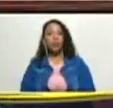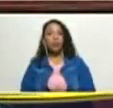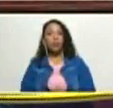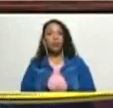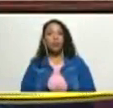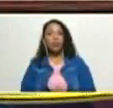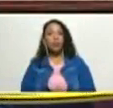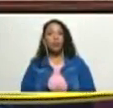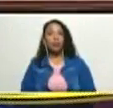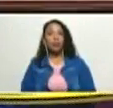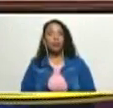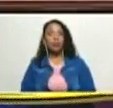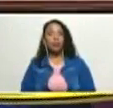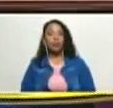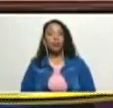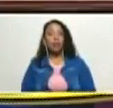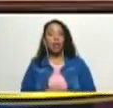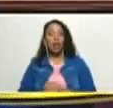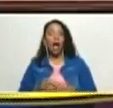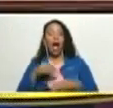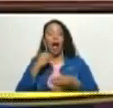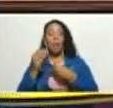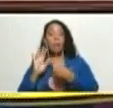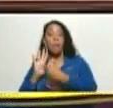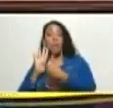siendo sometidos al